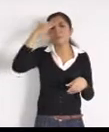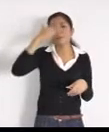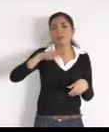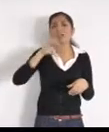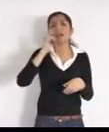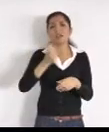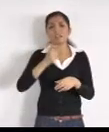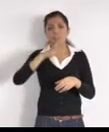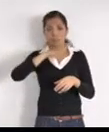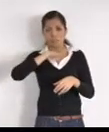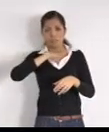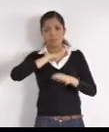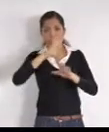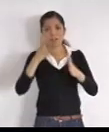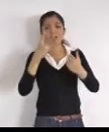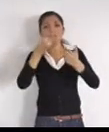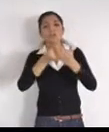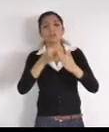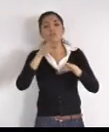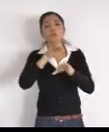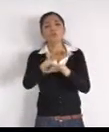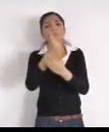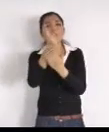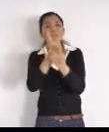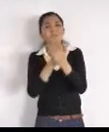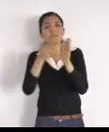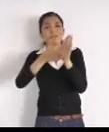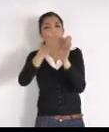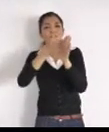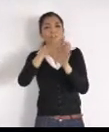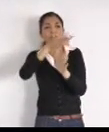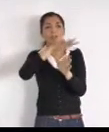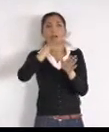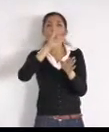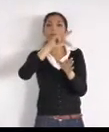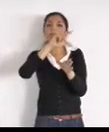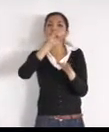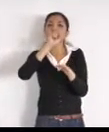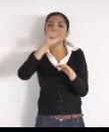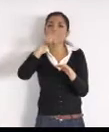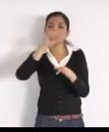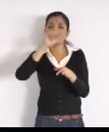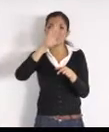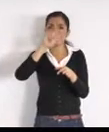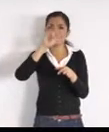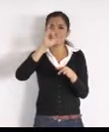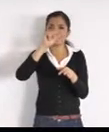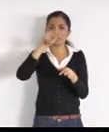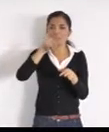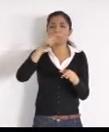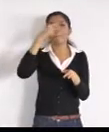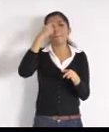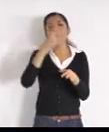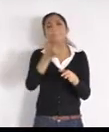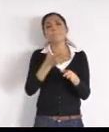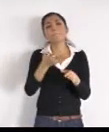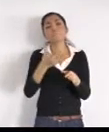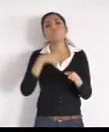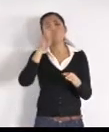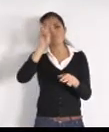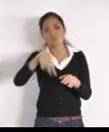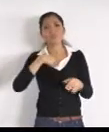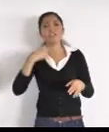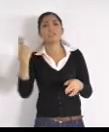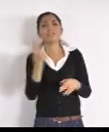villas de San Sebastián, enfatizando, el área de sesión, en verdad, nos interesa, que se respete, el acuerdo de la modificación, porque GIG promete escuelas,